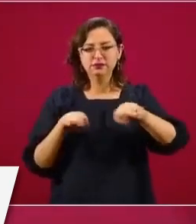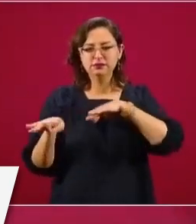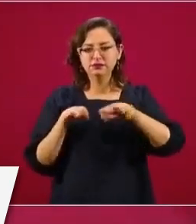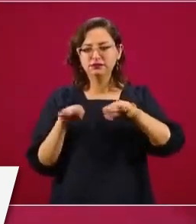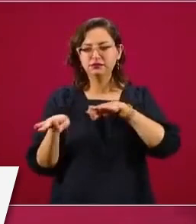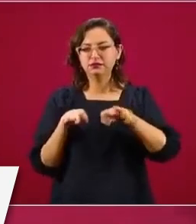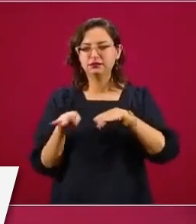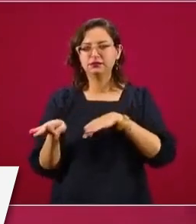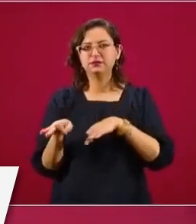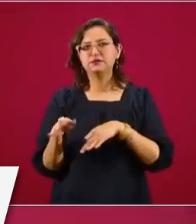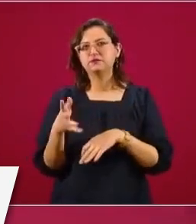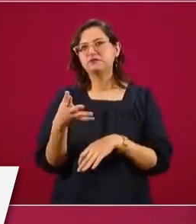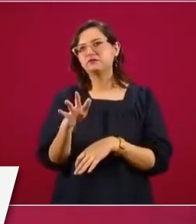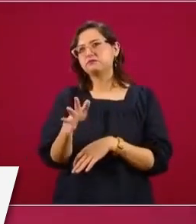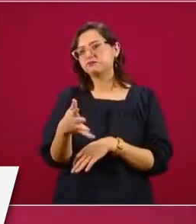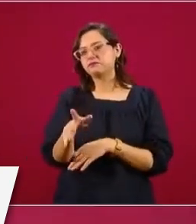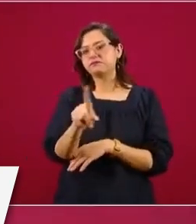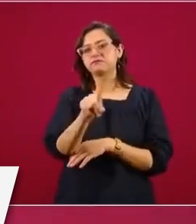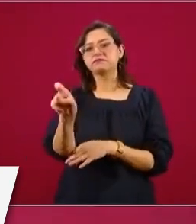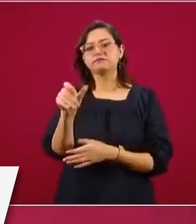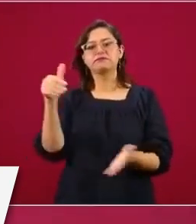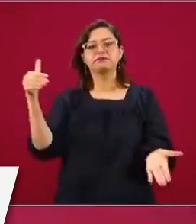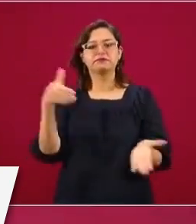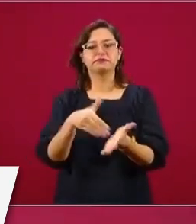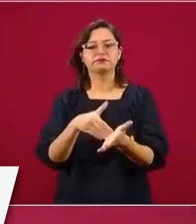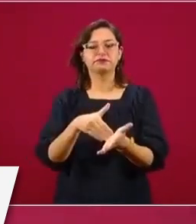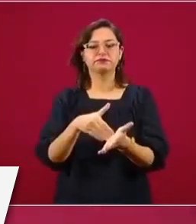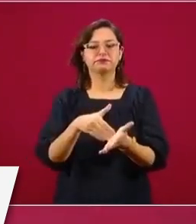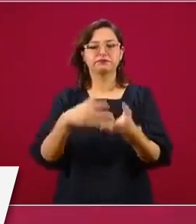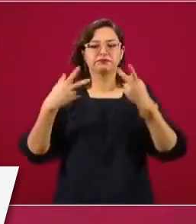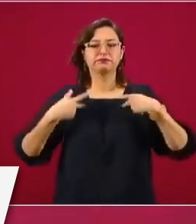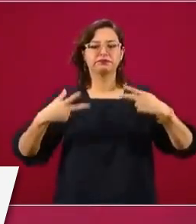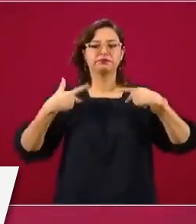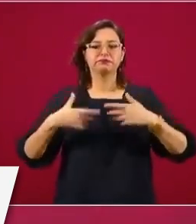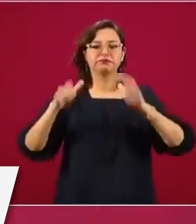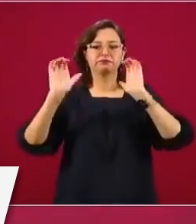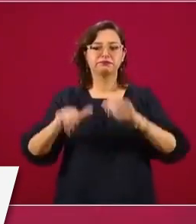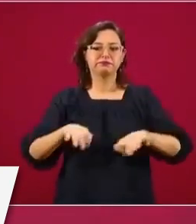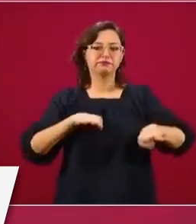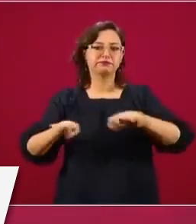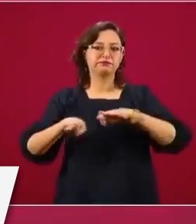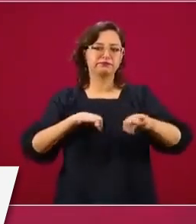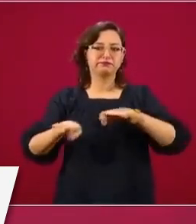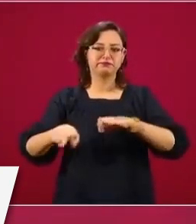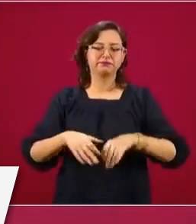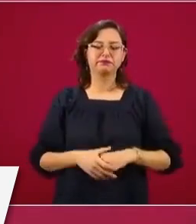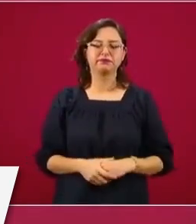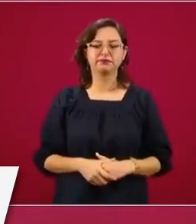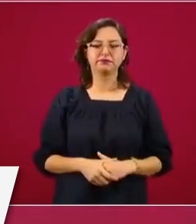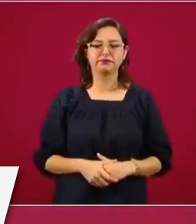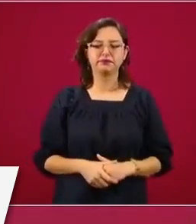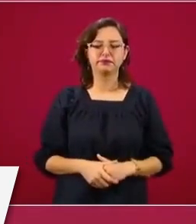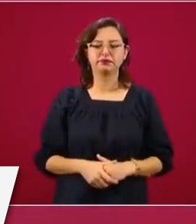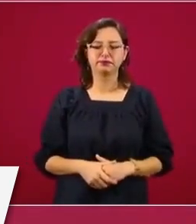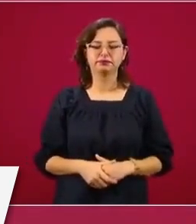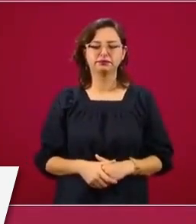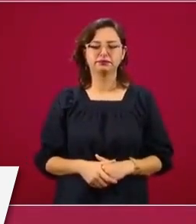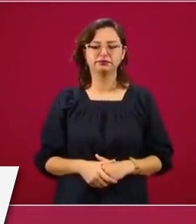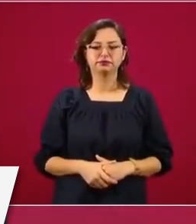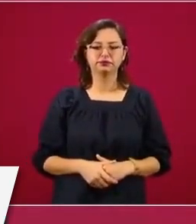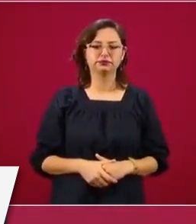cerca de 100 mil empleos en